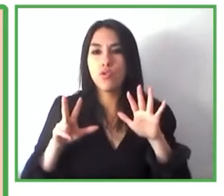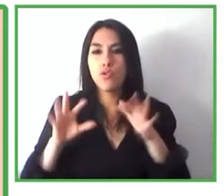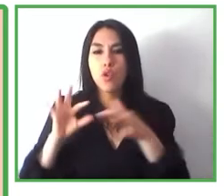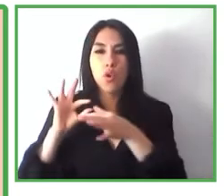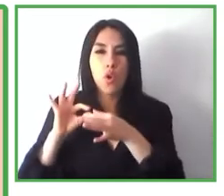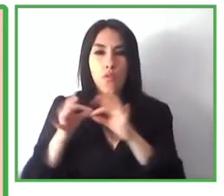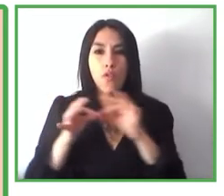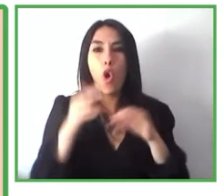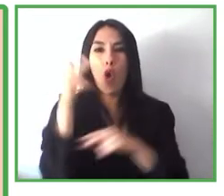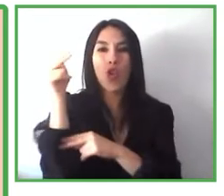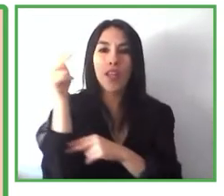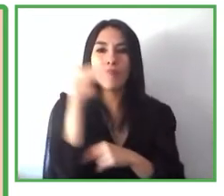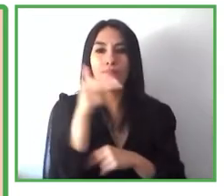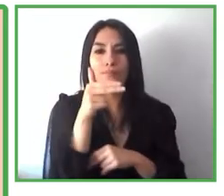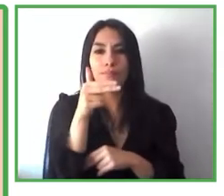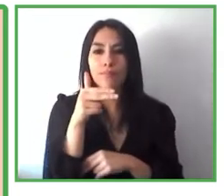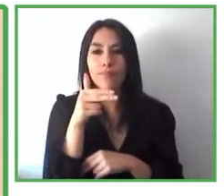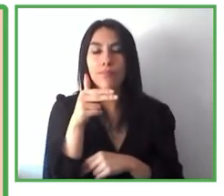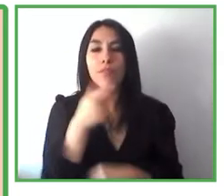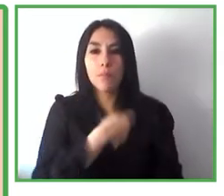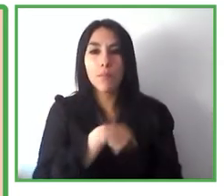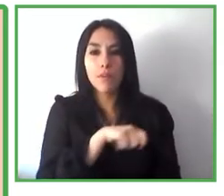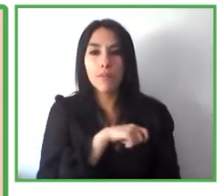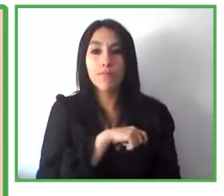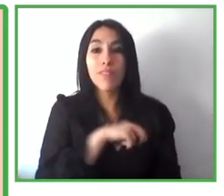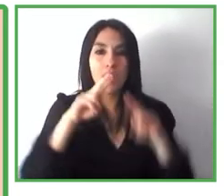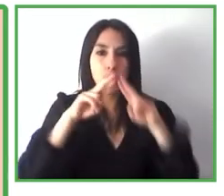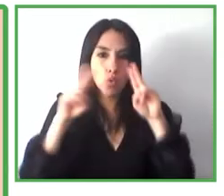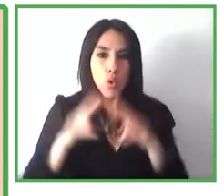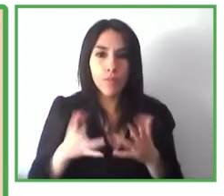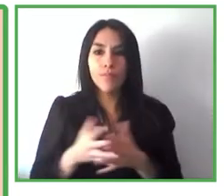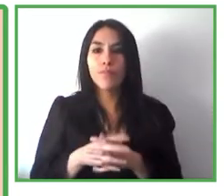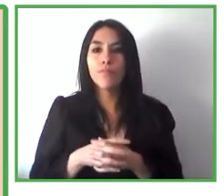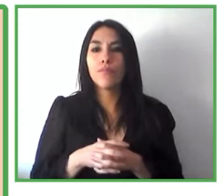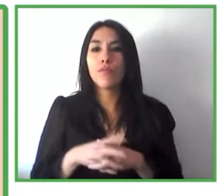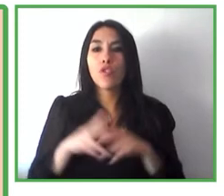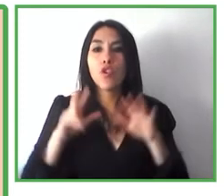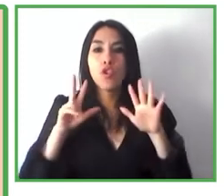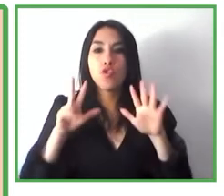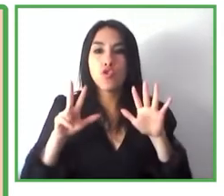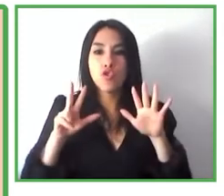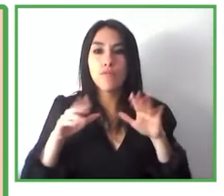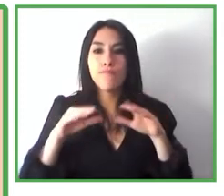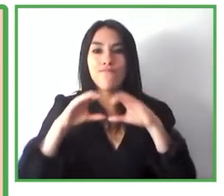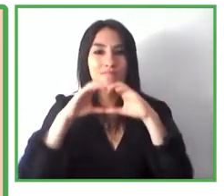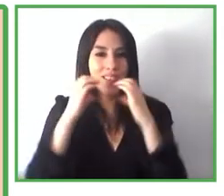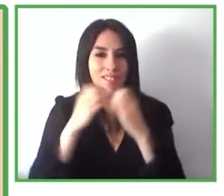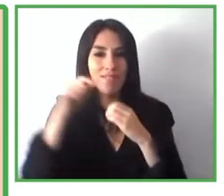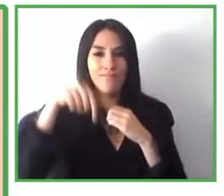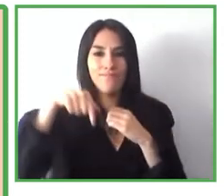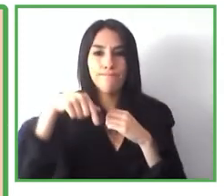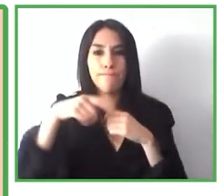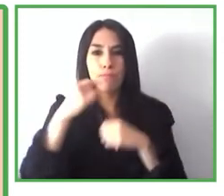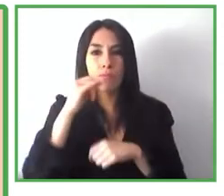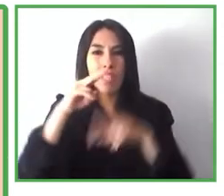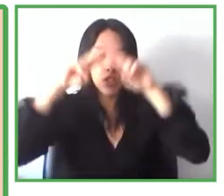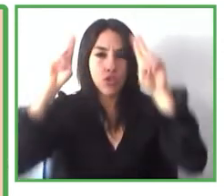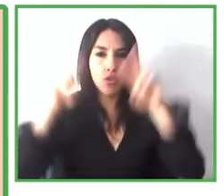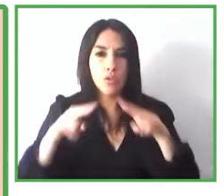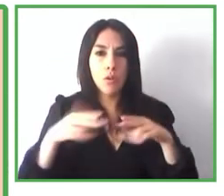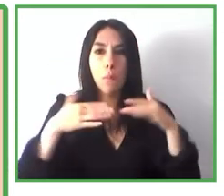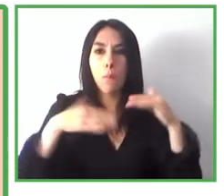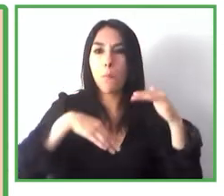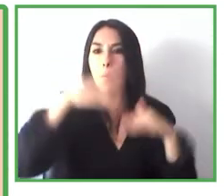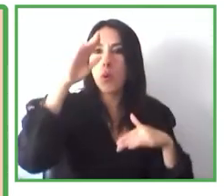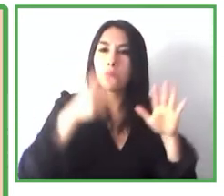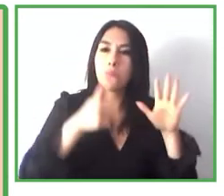como internacional ocho estudios de interiorismo top a nivel internacional y más de 60 marcas de fabricantes de productos de interiorismo